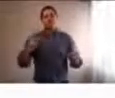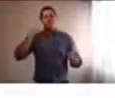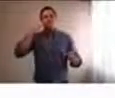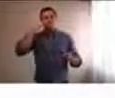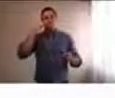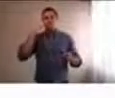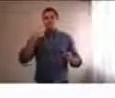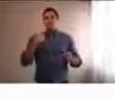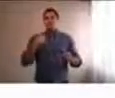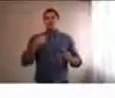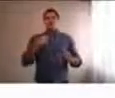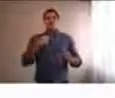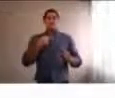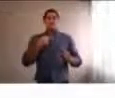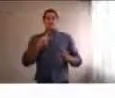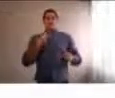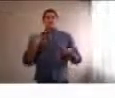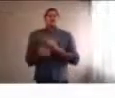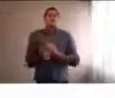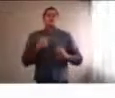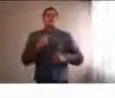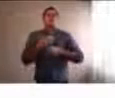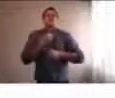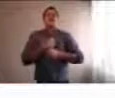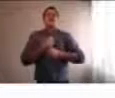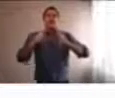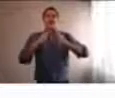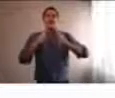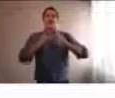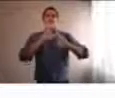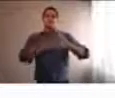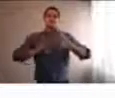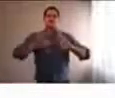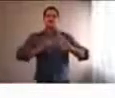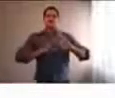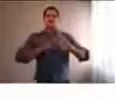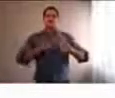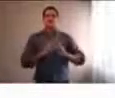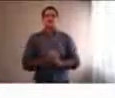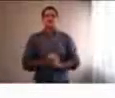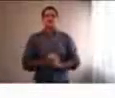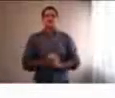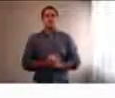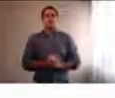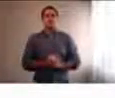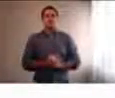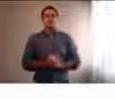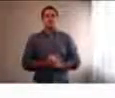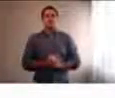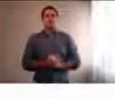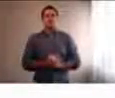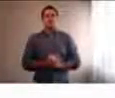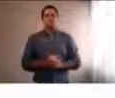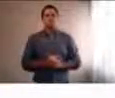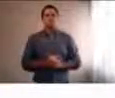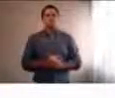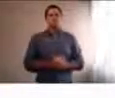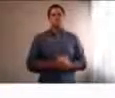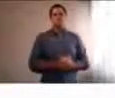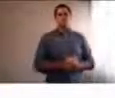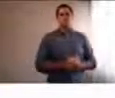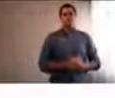casa. Hay trabajos que estaban más preparados para la virtualidad y otros trabajos que no. Entonces, desde